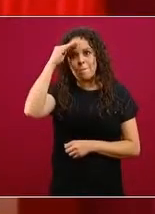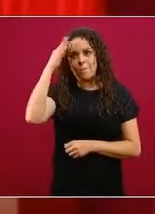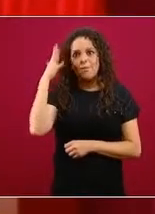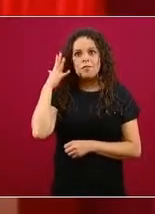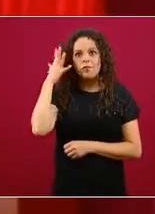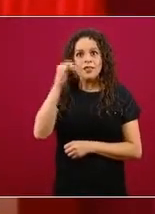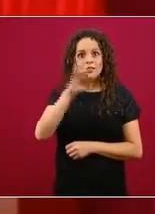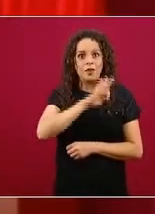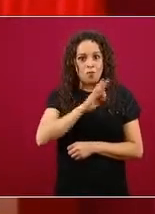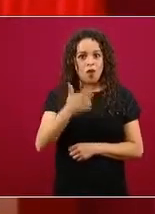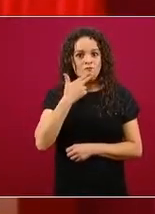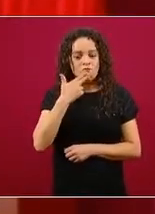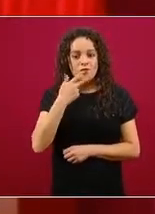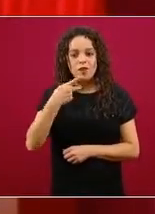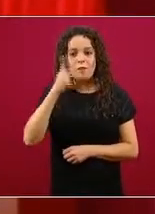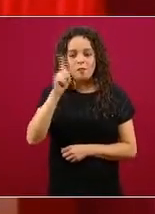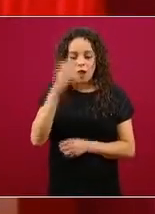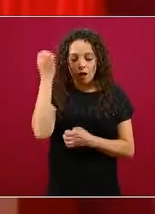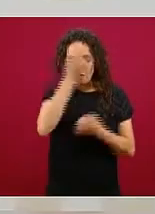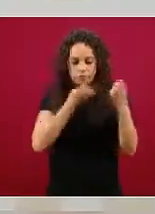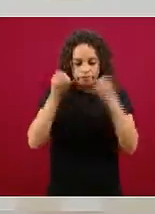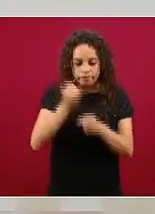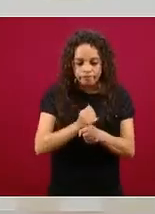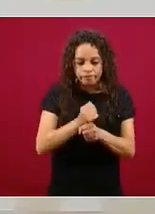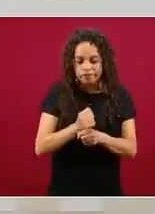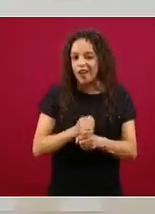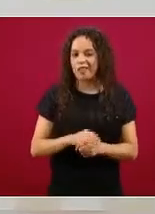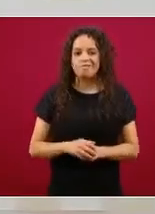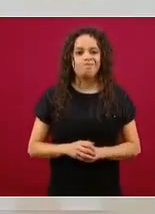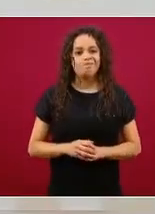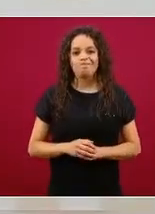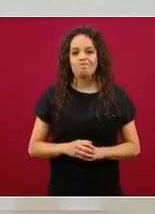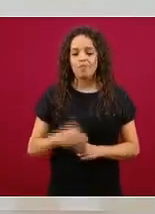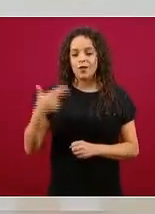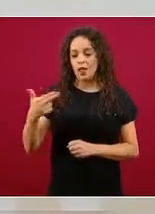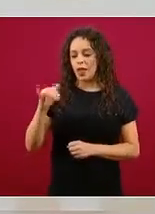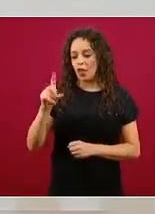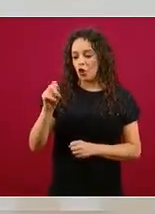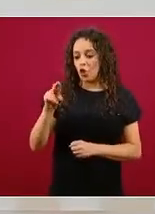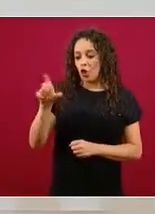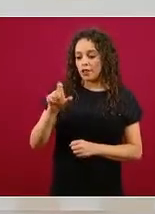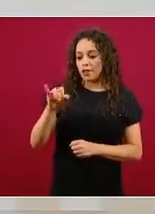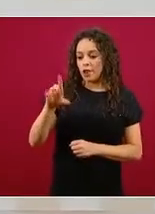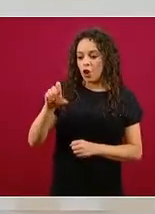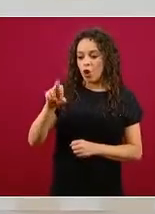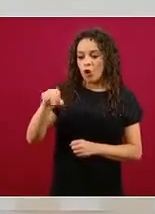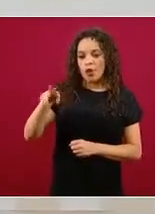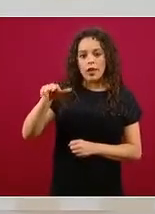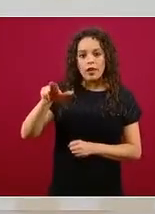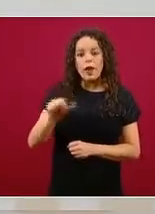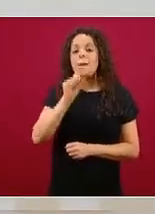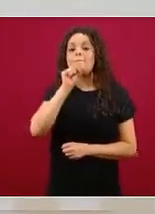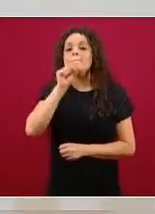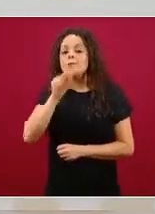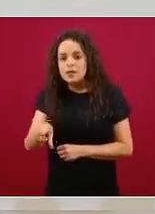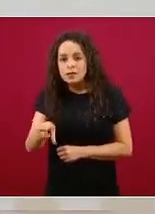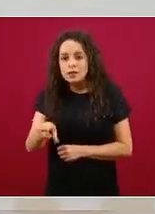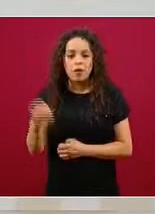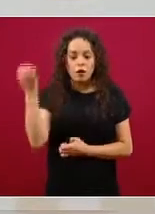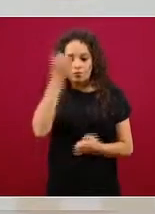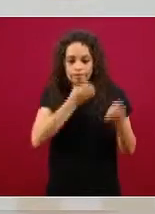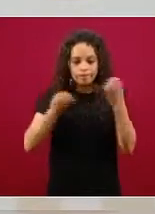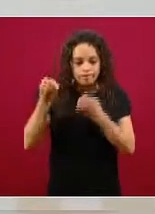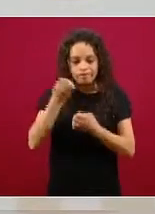eficaz. La hidroxicloroquina causó una gran expectativa y se demostró que no era eficaz